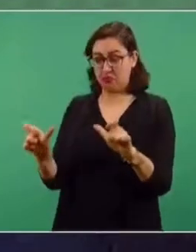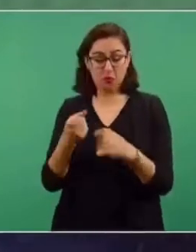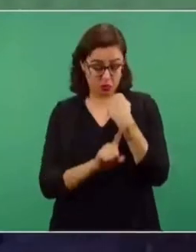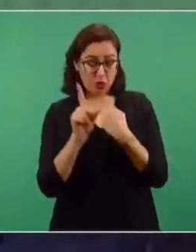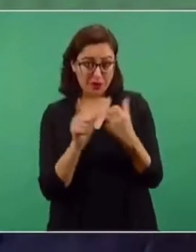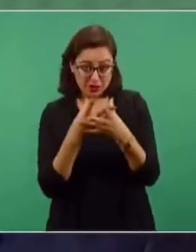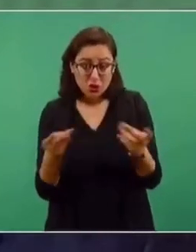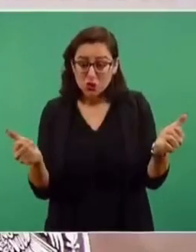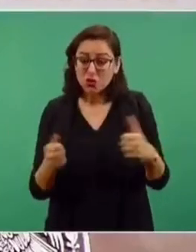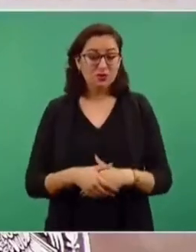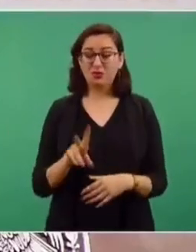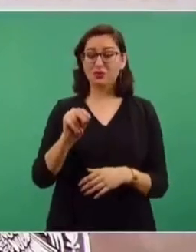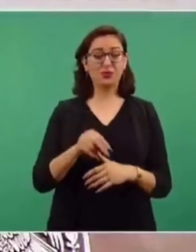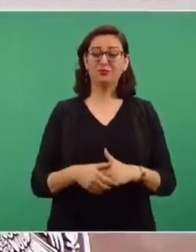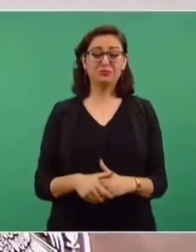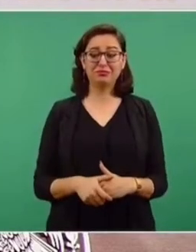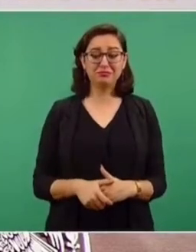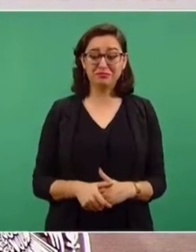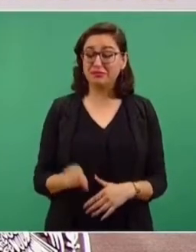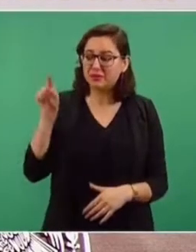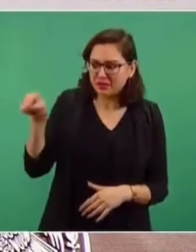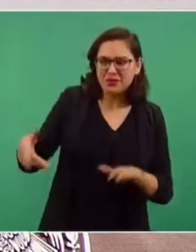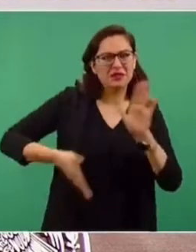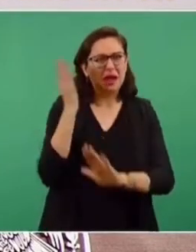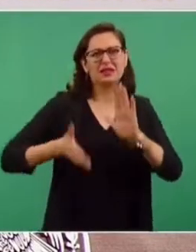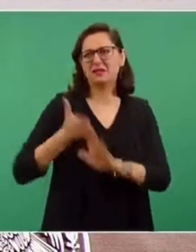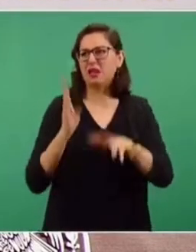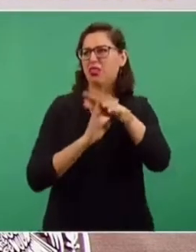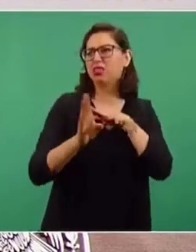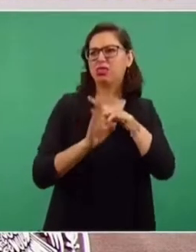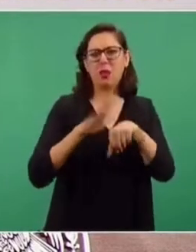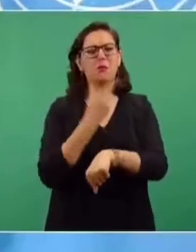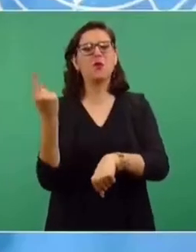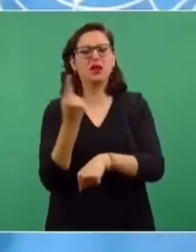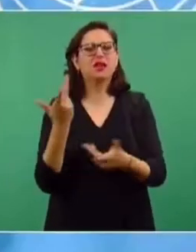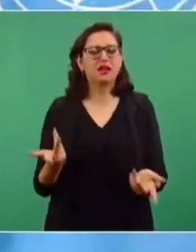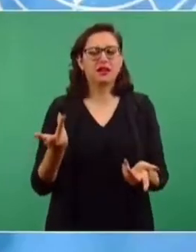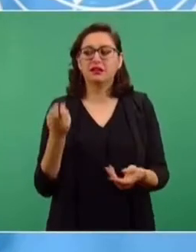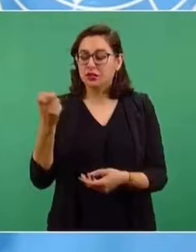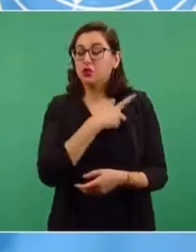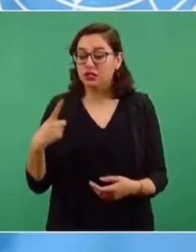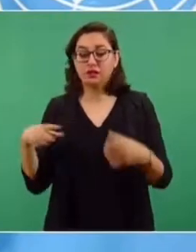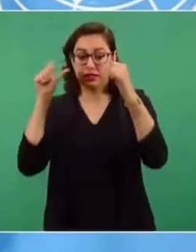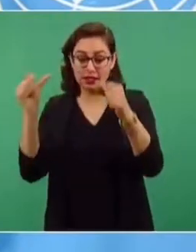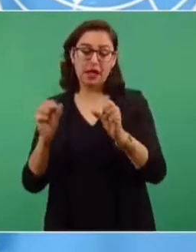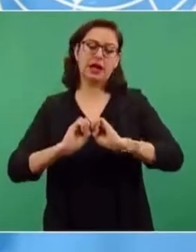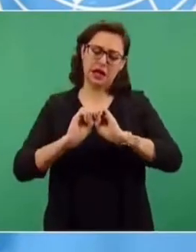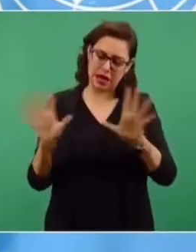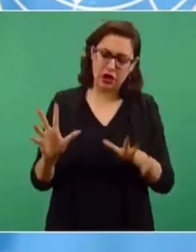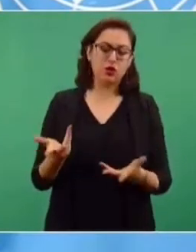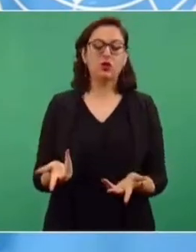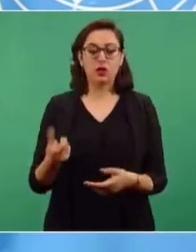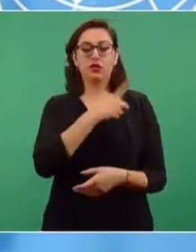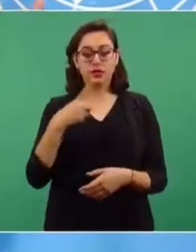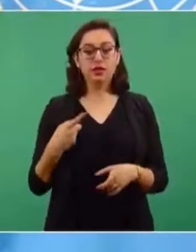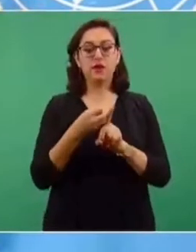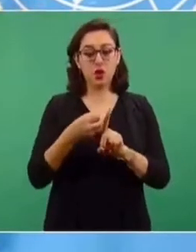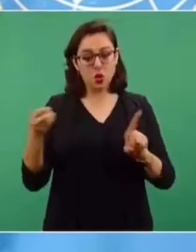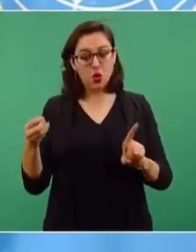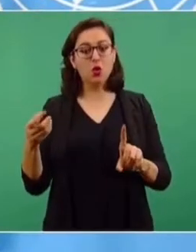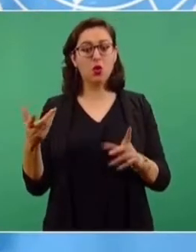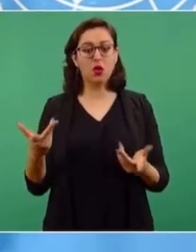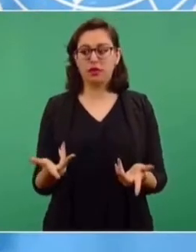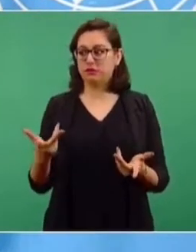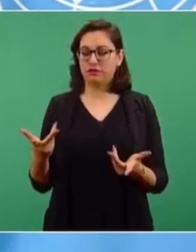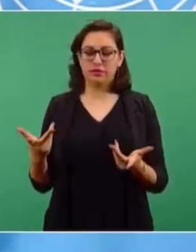No, hay que ir a atender las causas. Desde luego, tiene que haber orden y cuidar que no